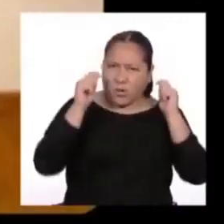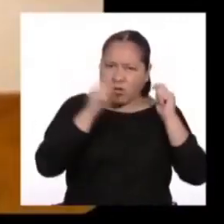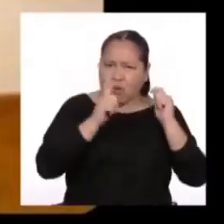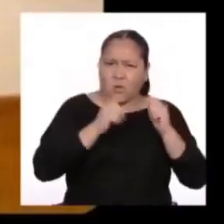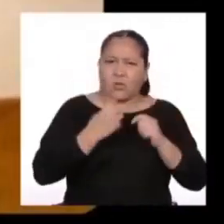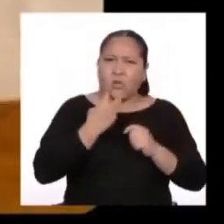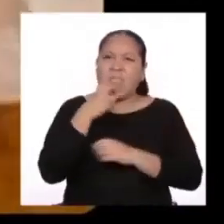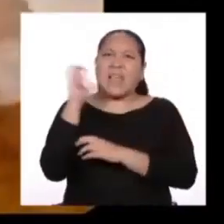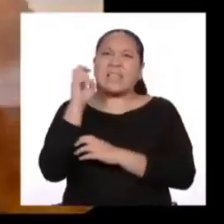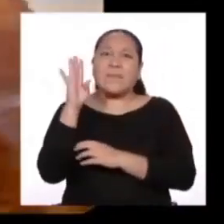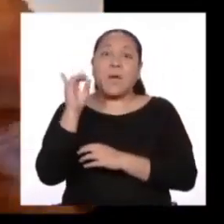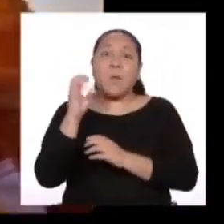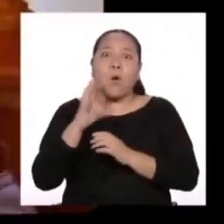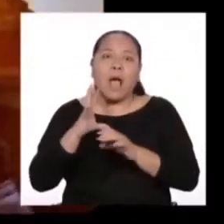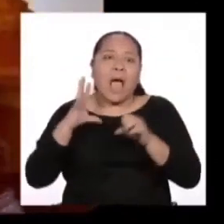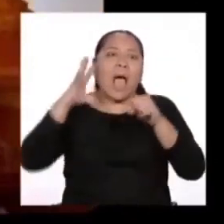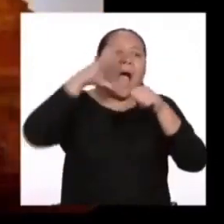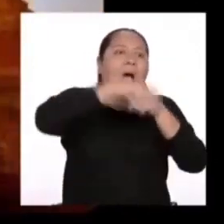un elefante.